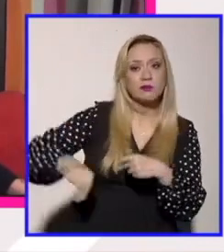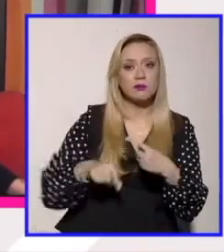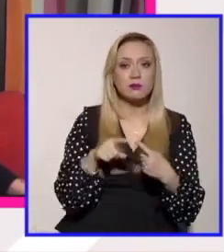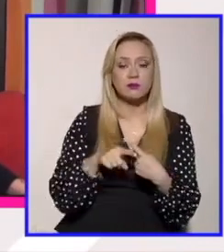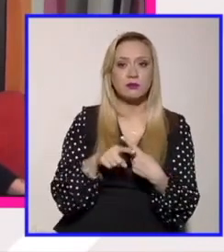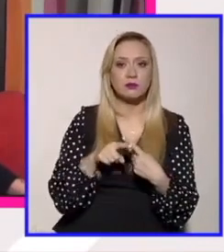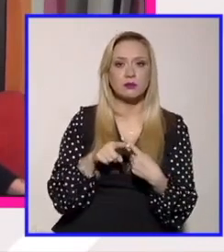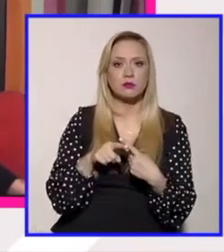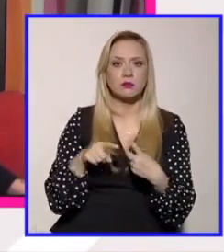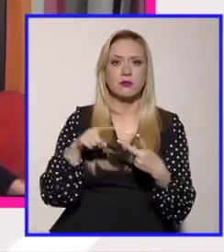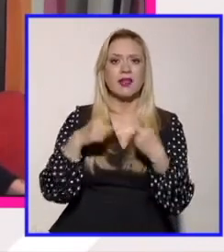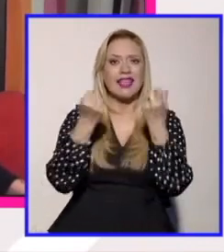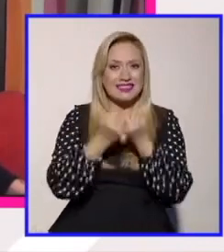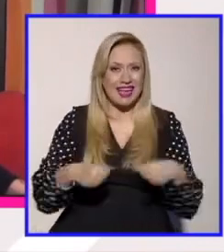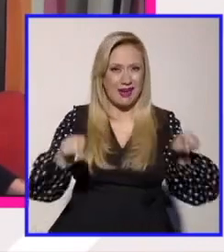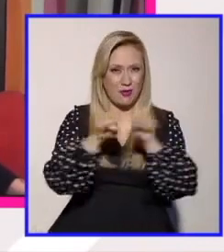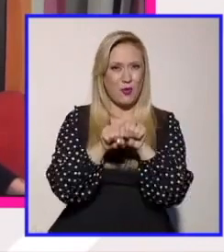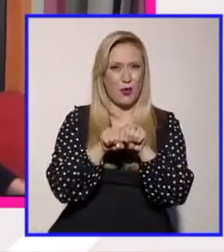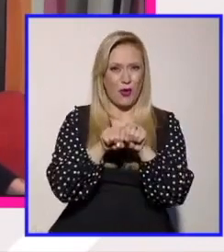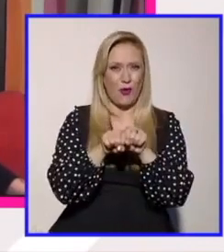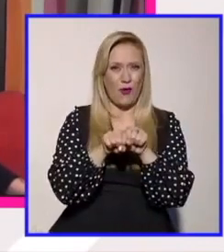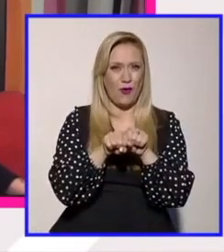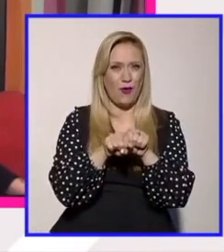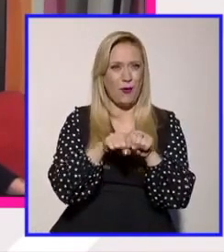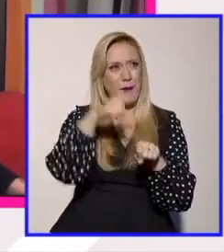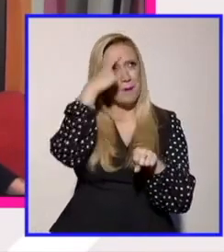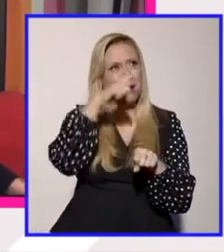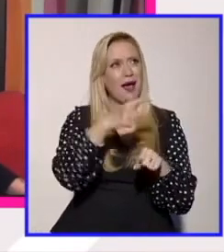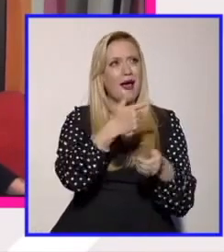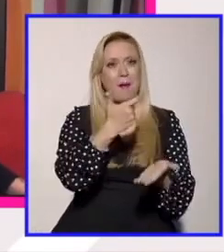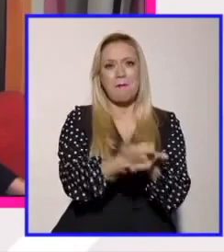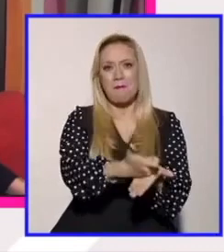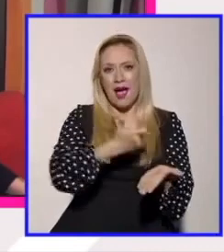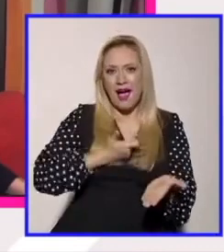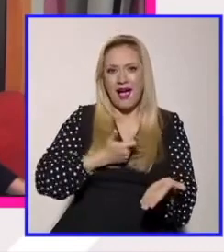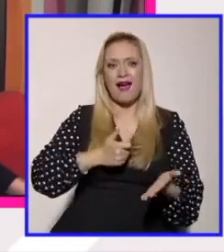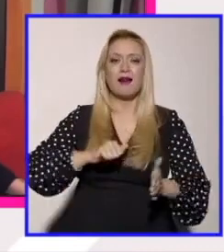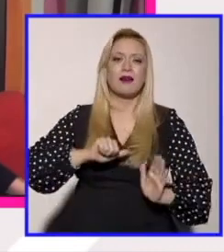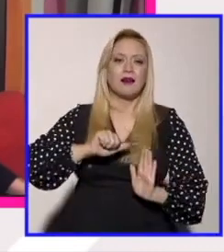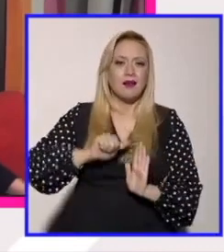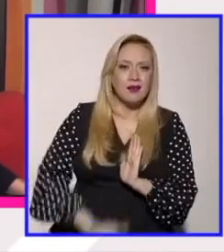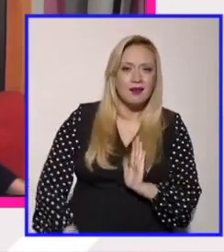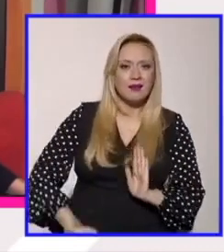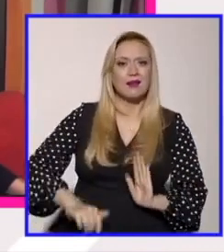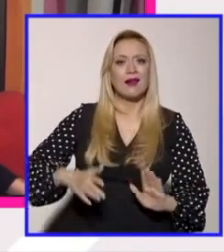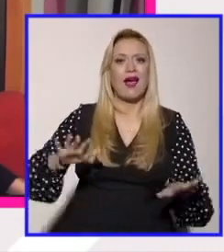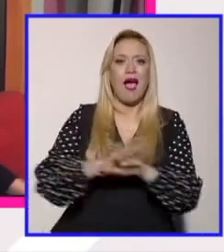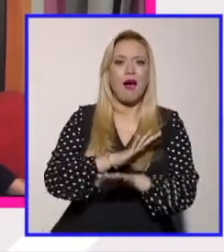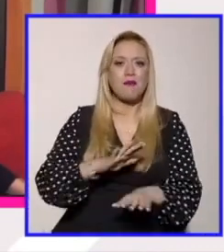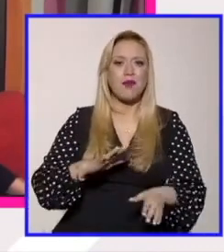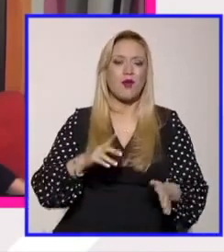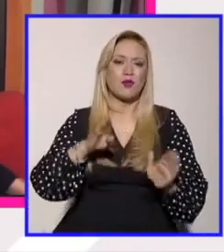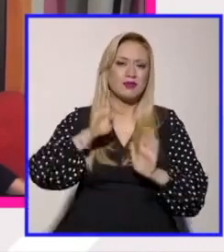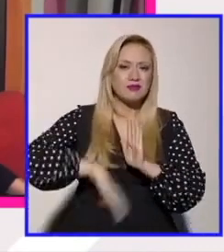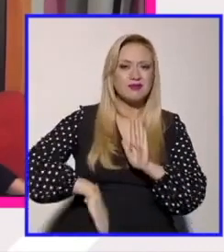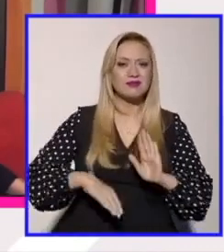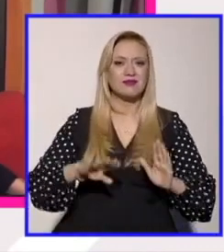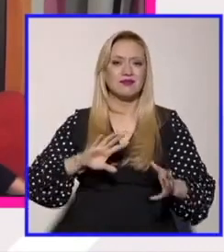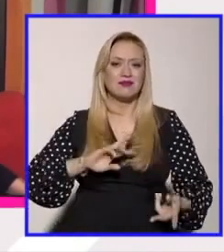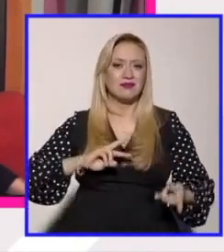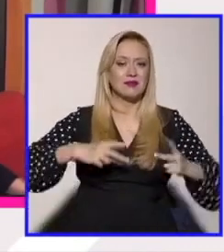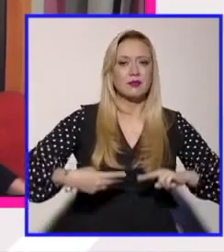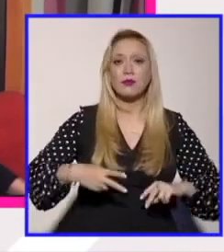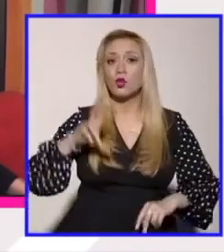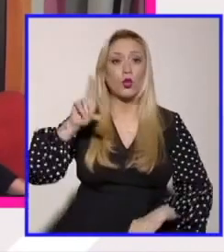las aseguradoras no cubran las cirugías de transición etcétera una serie de cosas pues que justo atacan directamente la